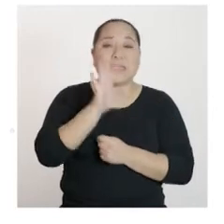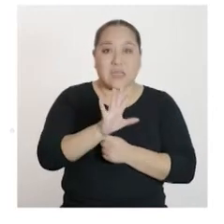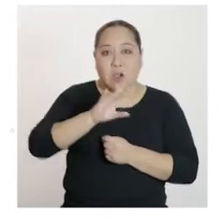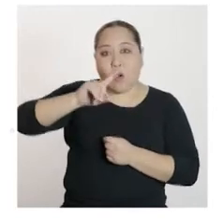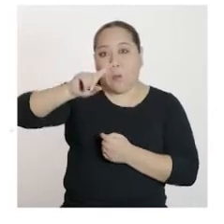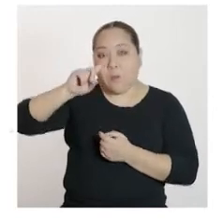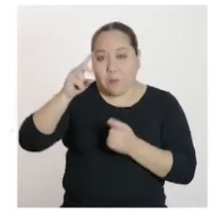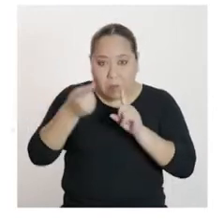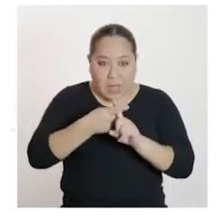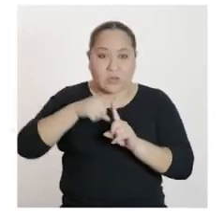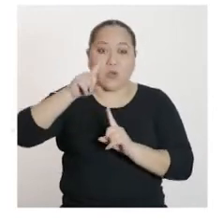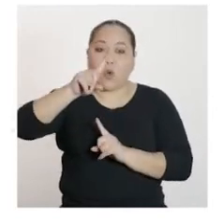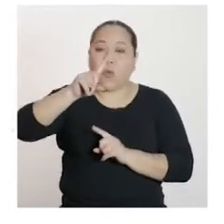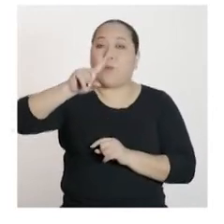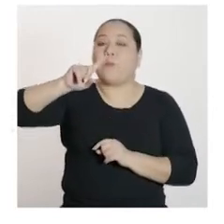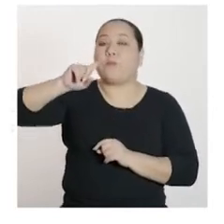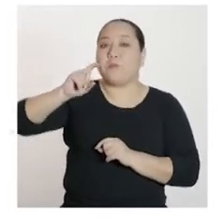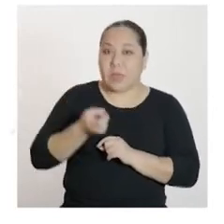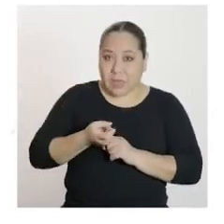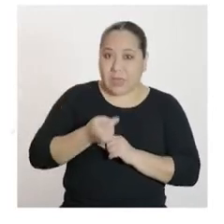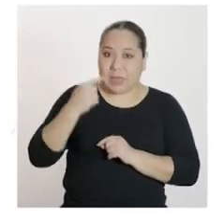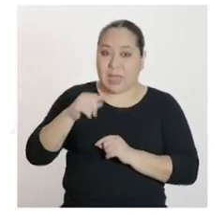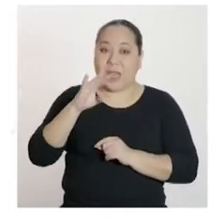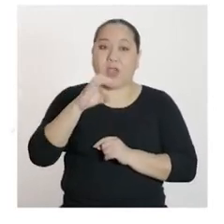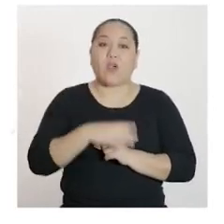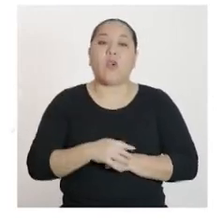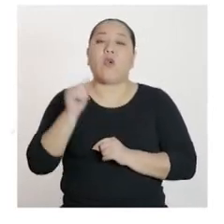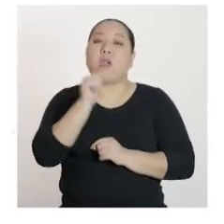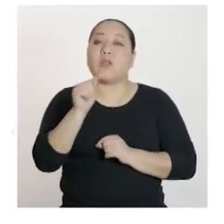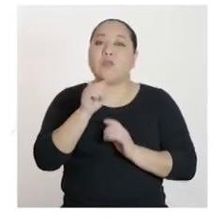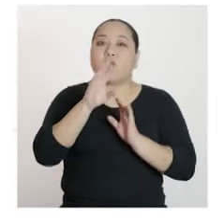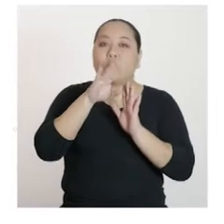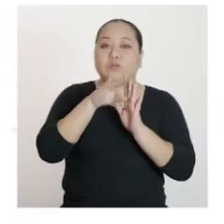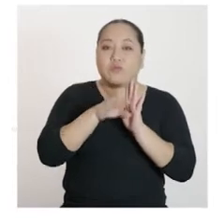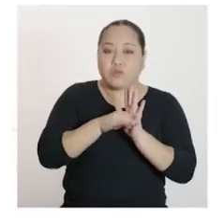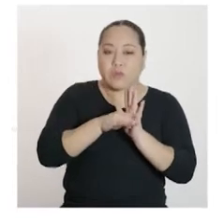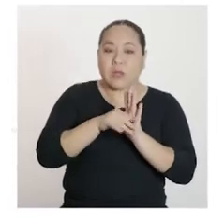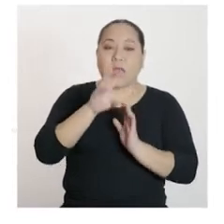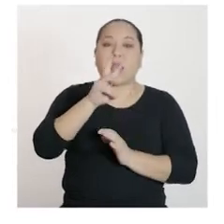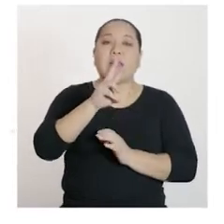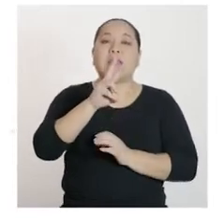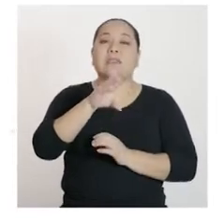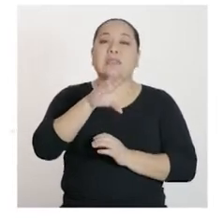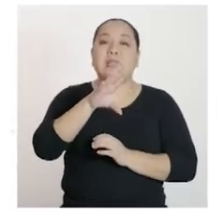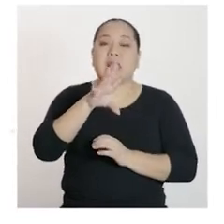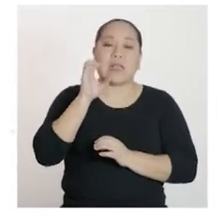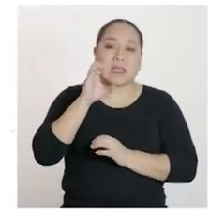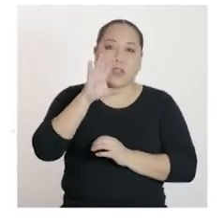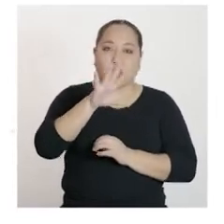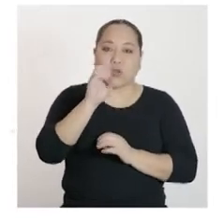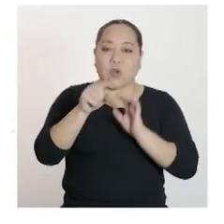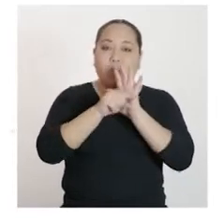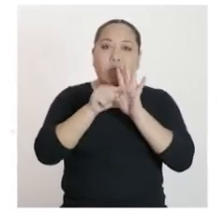1 millar de ecoladrillos, el precio por millar se reducirá a 650 menos